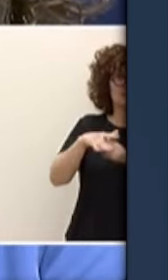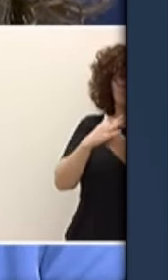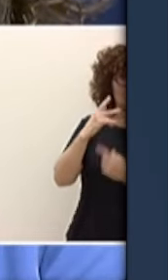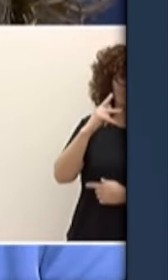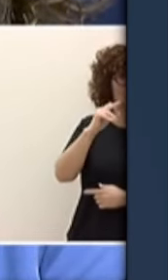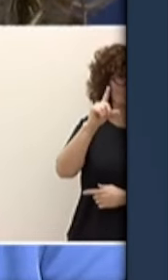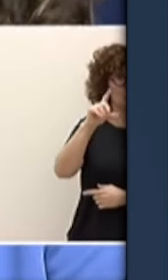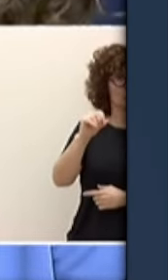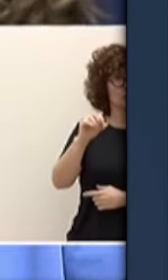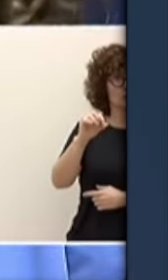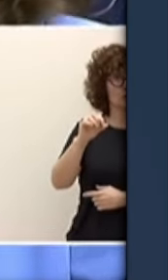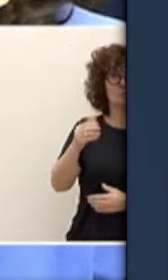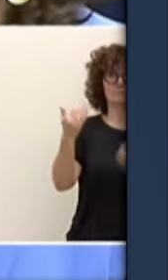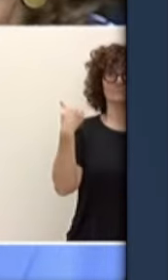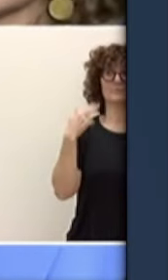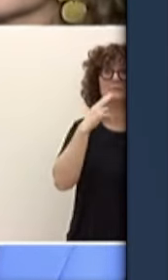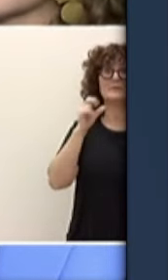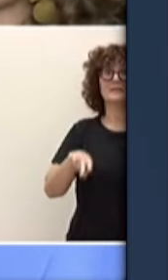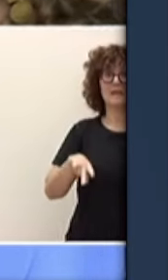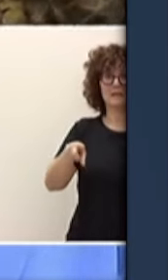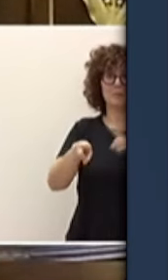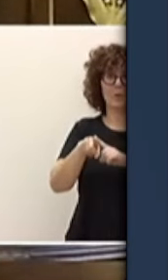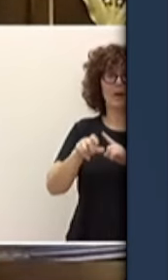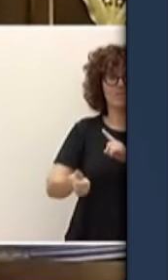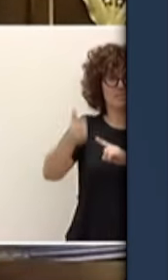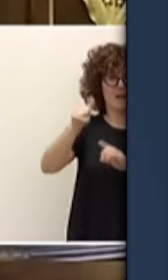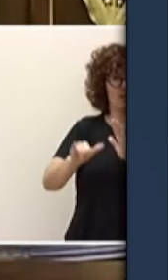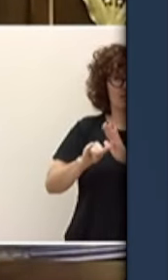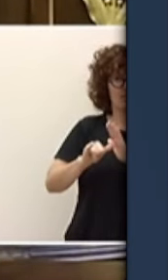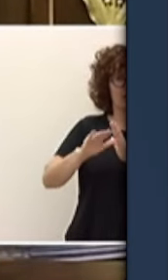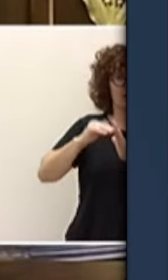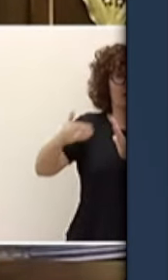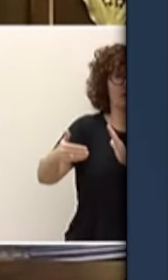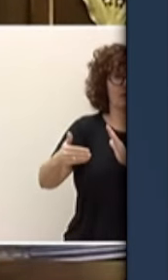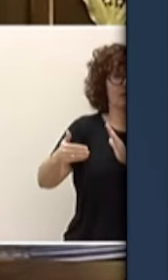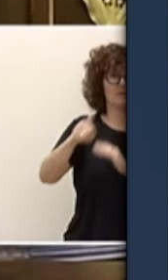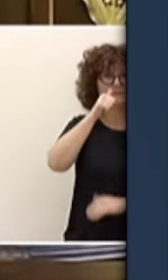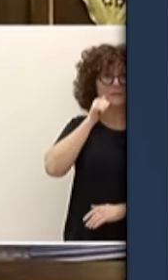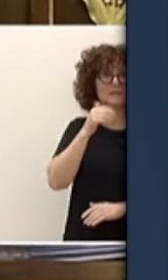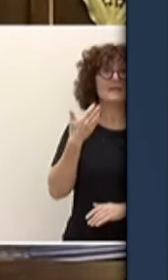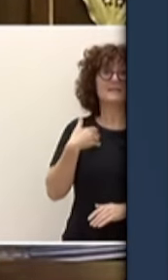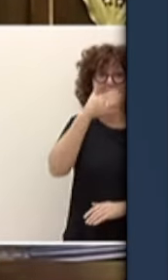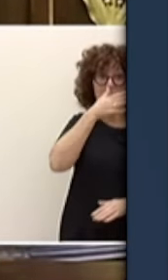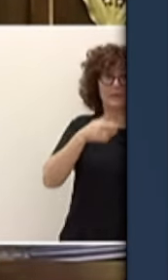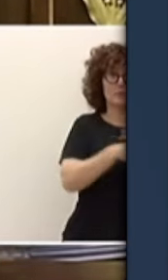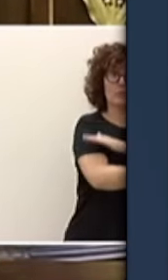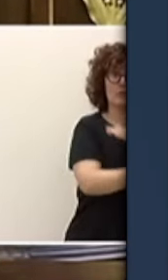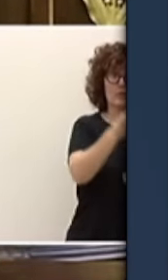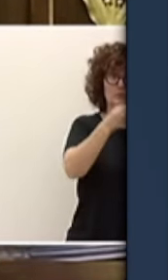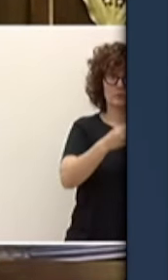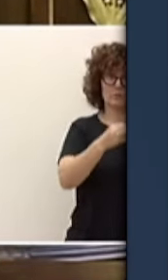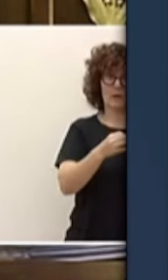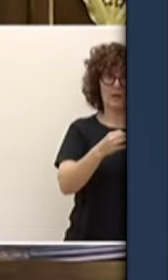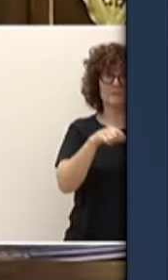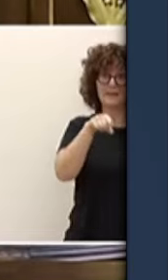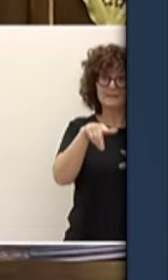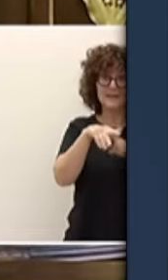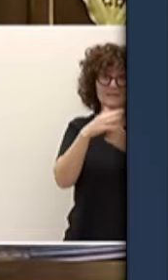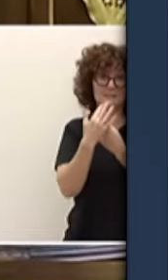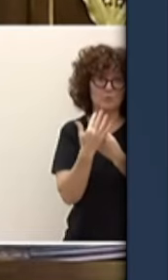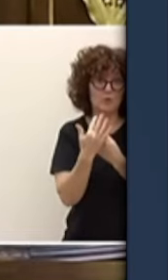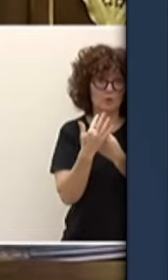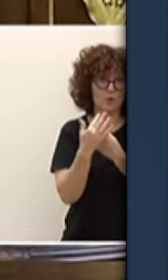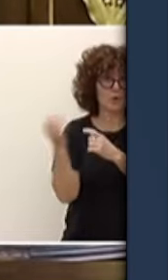denunciado en los tribunales y esa es la realidad de la inmigración o sea de la invasión islamista y esta es la realidad de la ruina y del robo